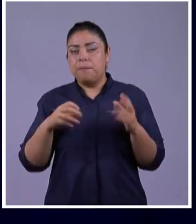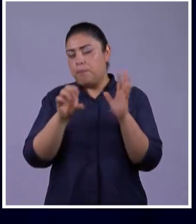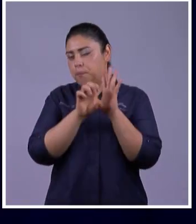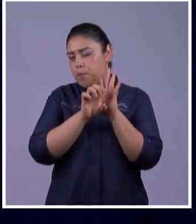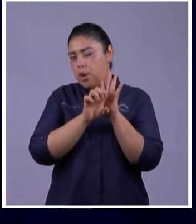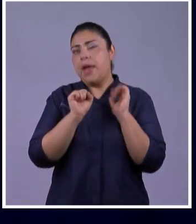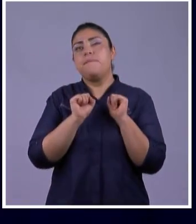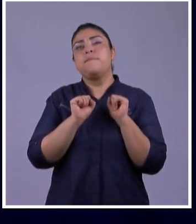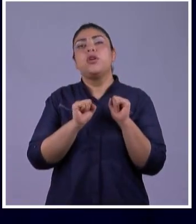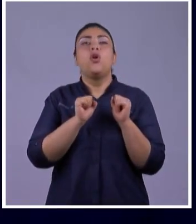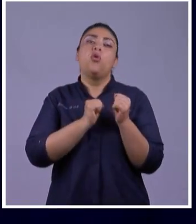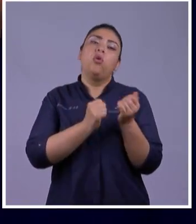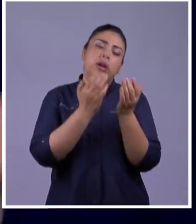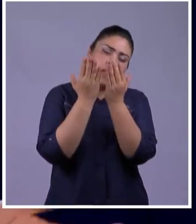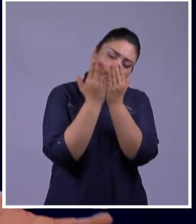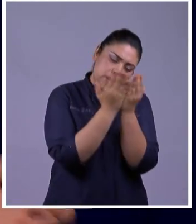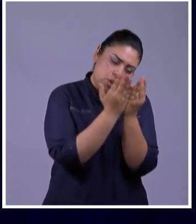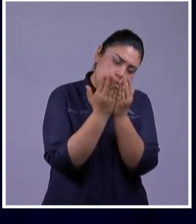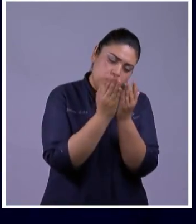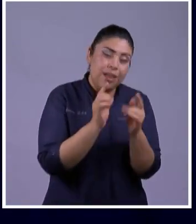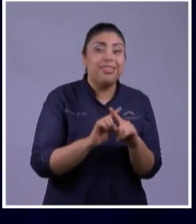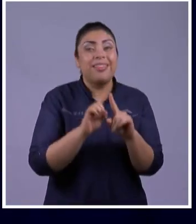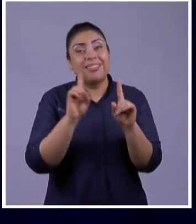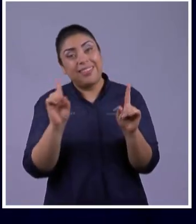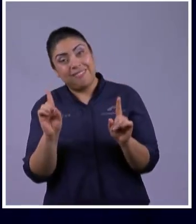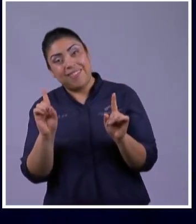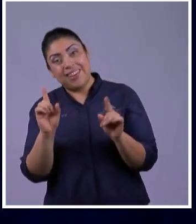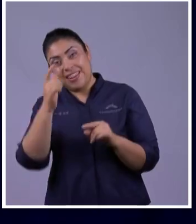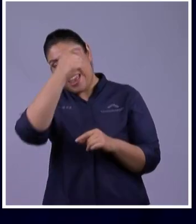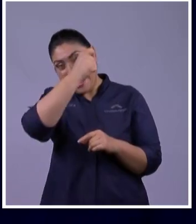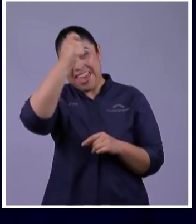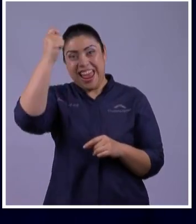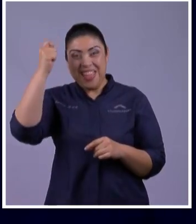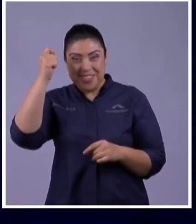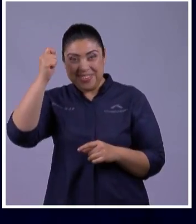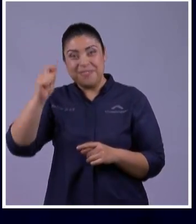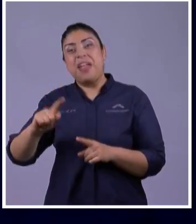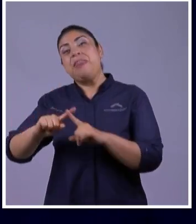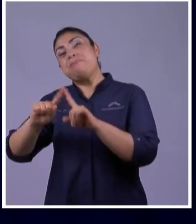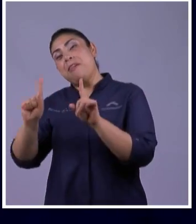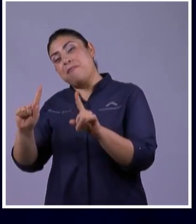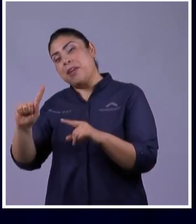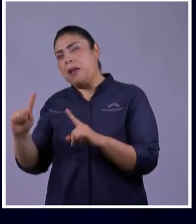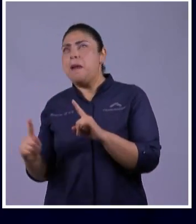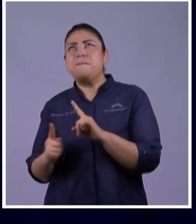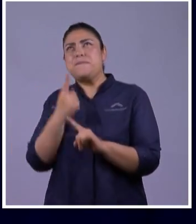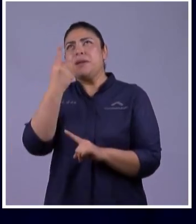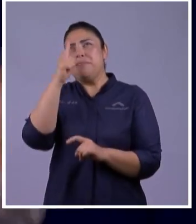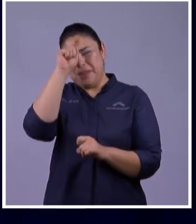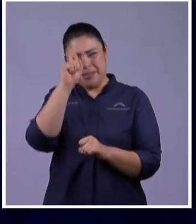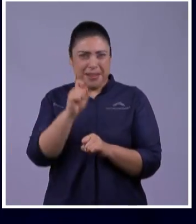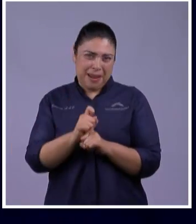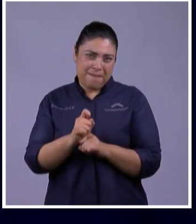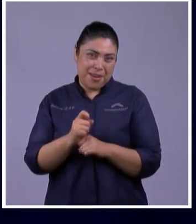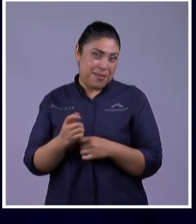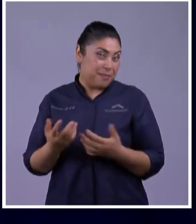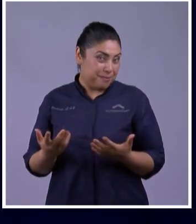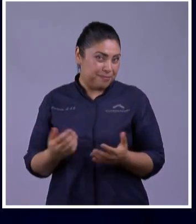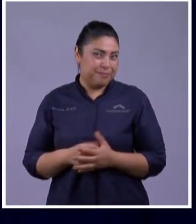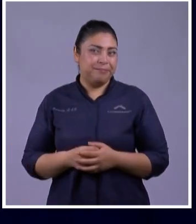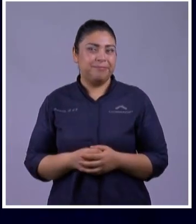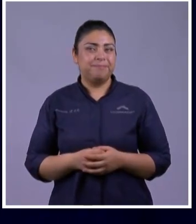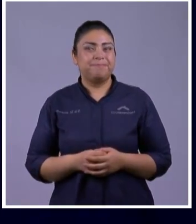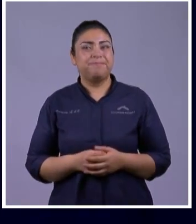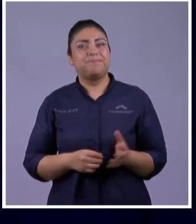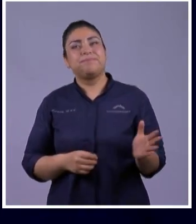Otra es graduar Una cosa es estar Sin trabajo Otra cosa es tu primer trabajo O los trabajos Y hablando de eso Me